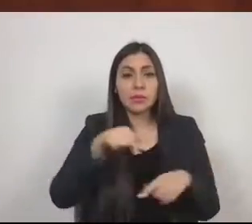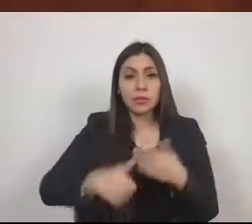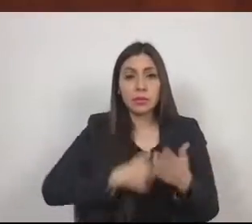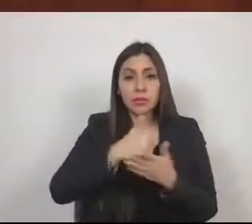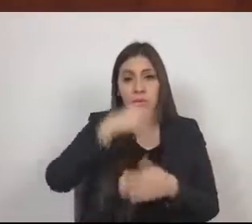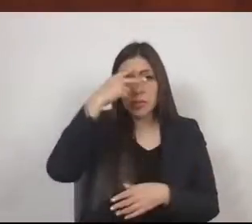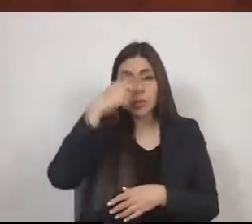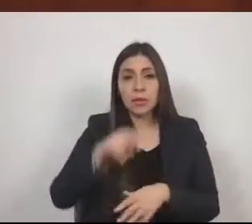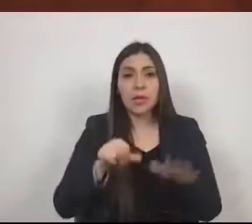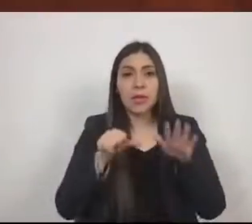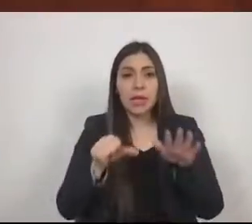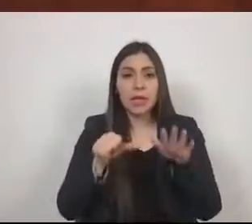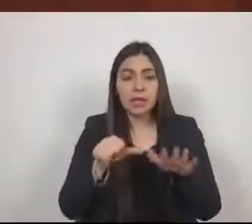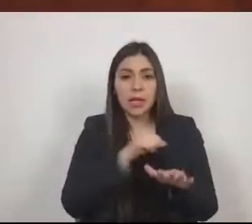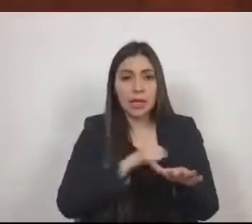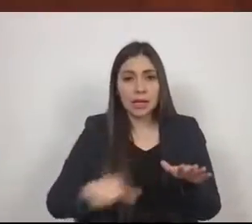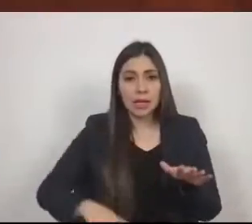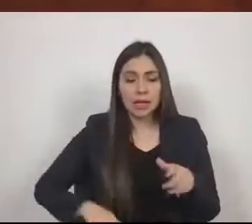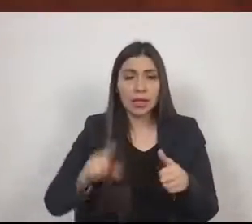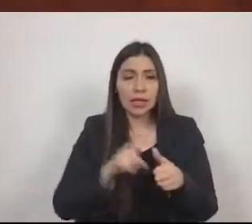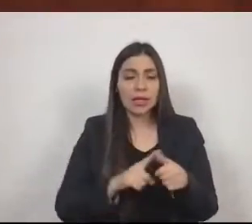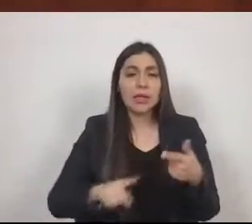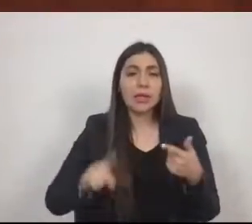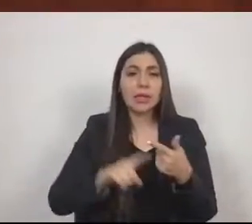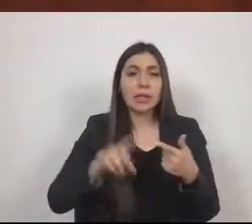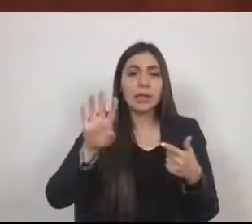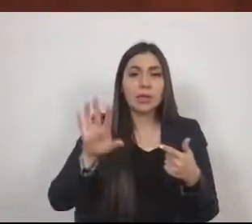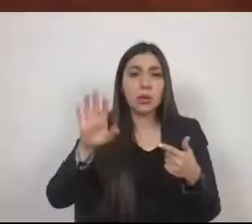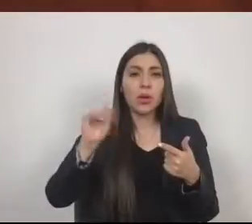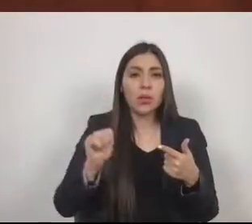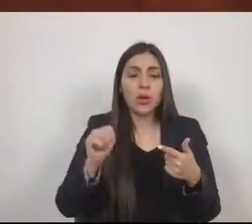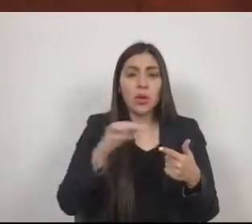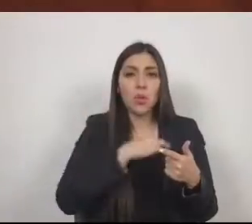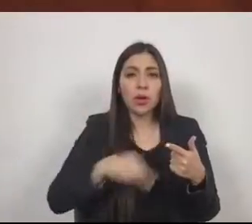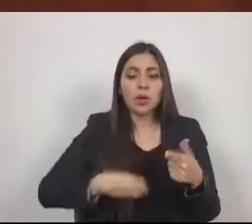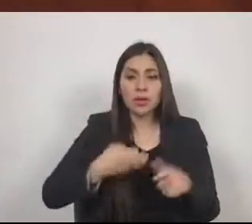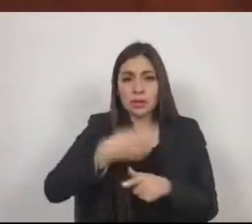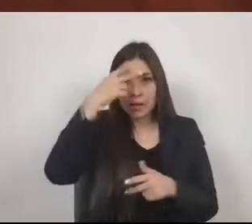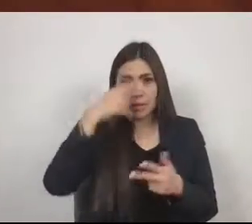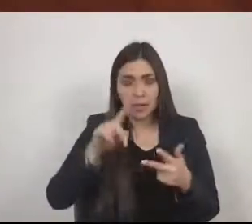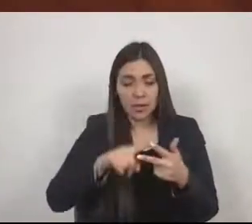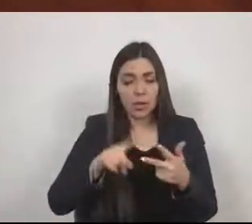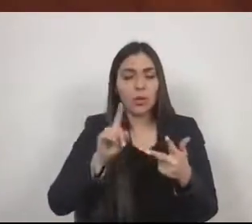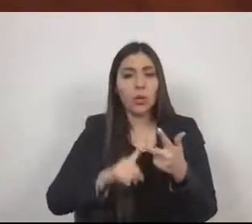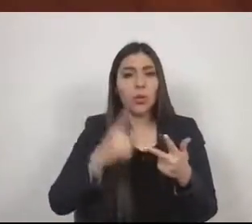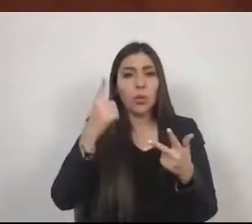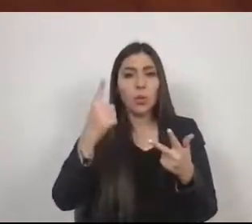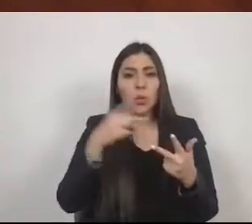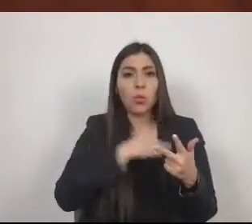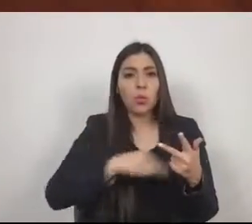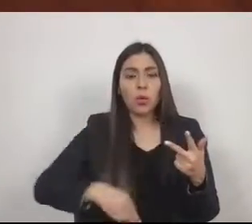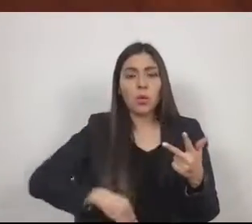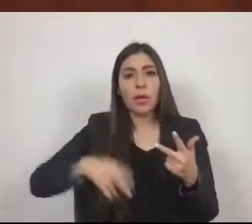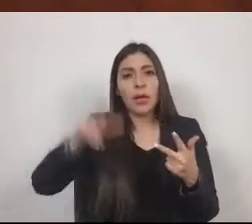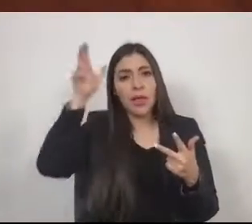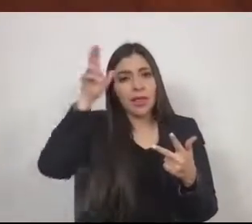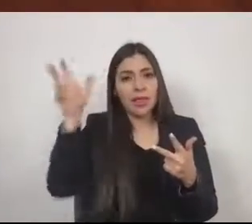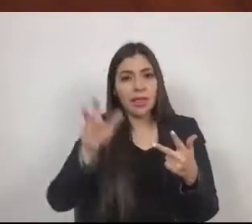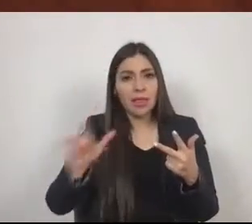México, 59 municipios mexiquenses y uno de Hidalgo en el caso del Valle de México.